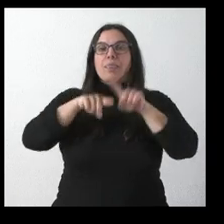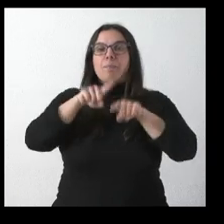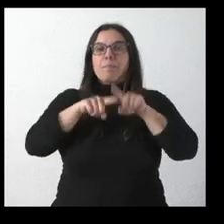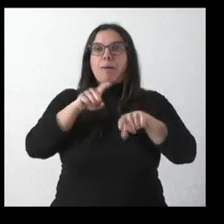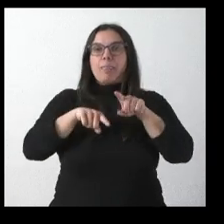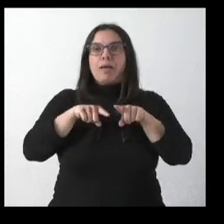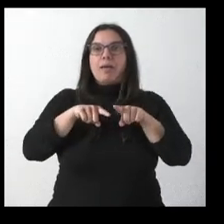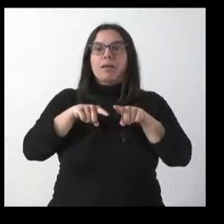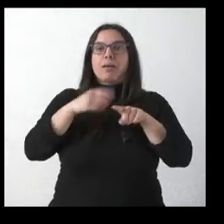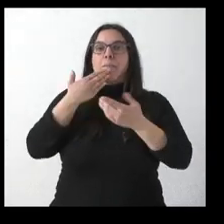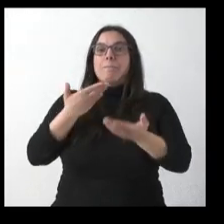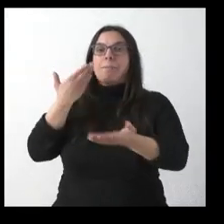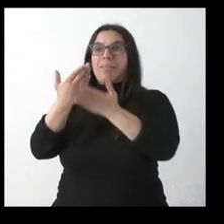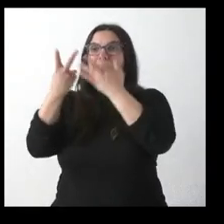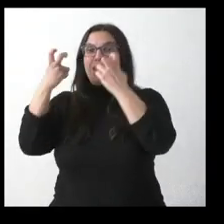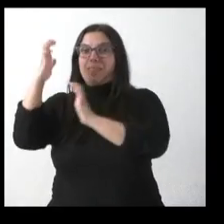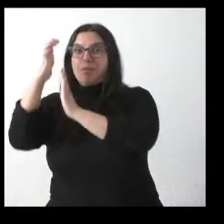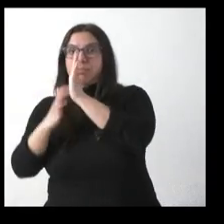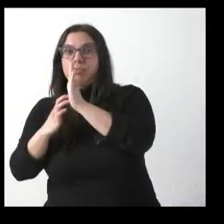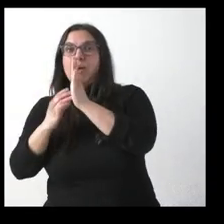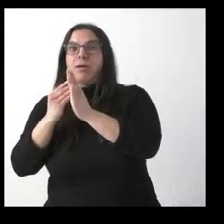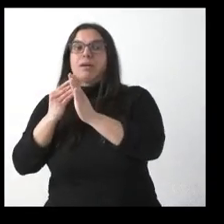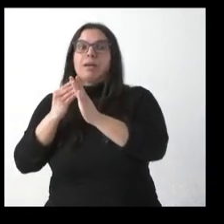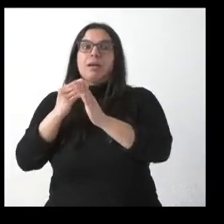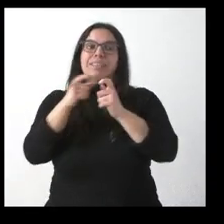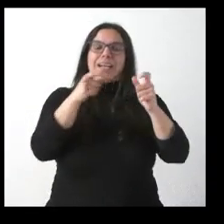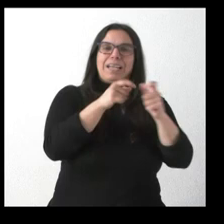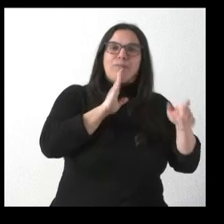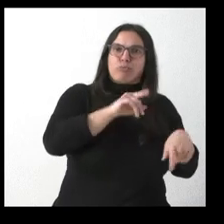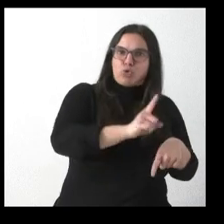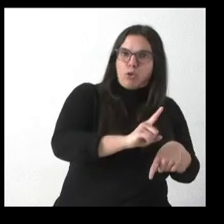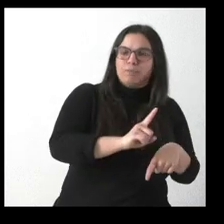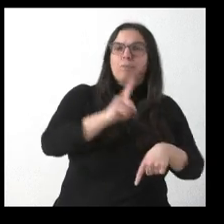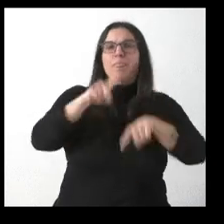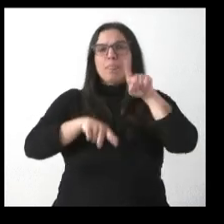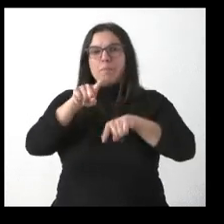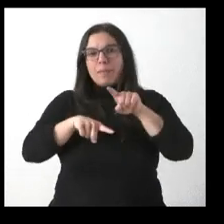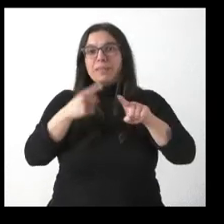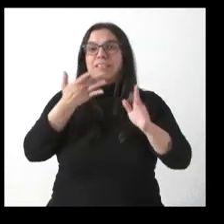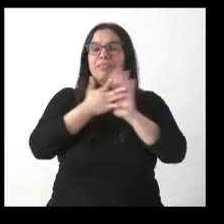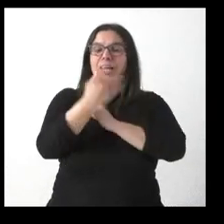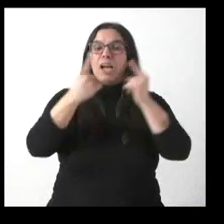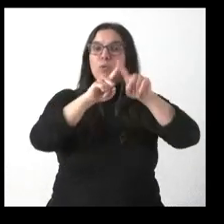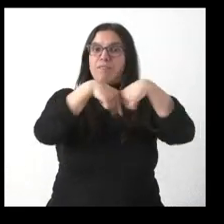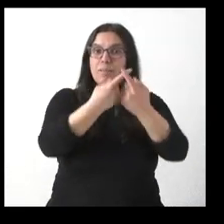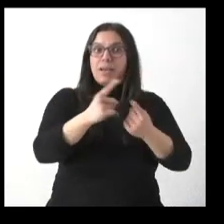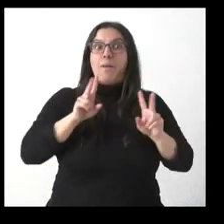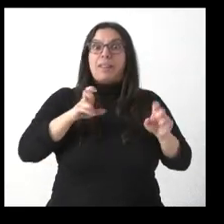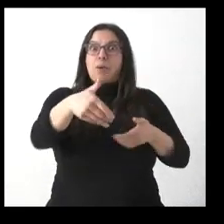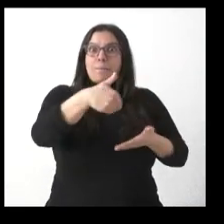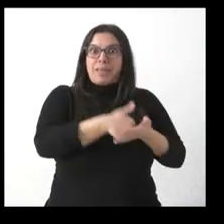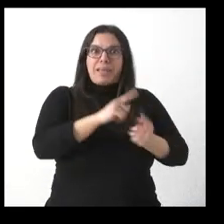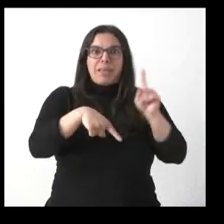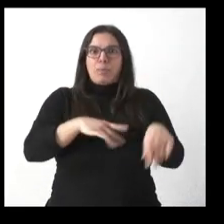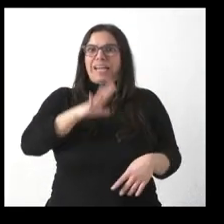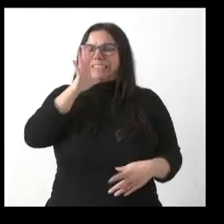desgrabación que por este tipo de ayudas. ¿Han tenido algún caso de desistimiento por parte de alguna familia que hubiera solicitado el